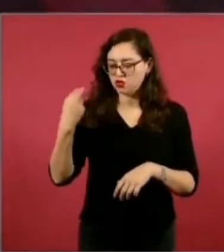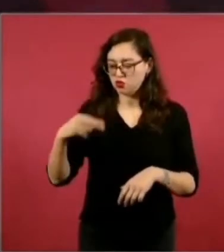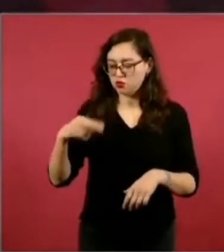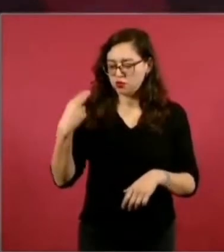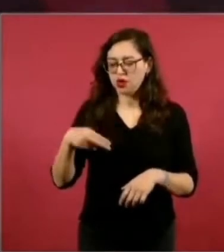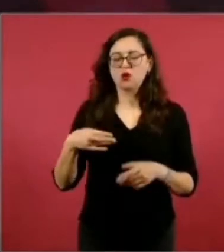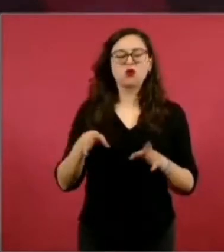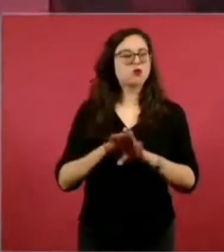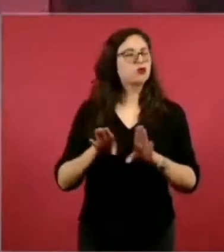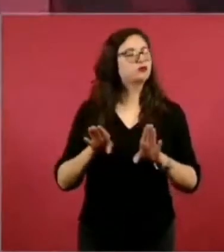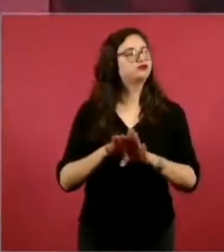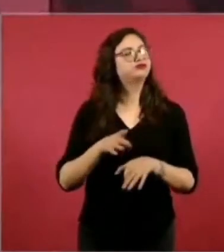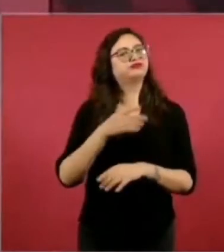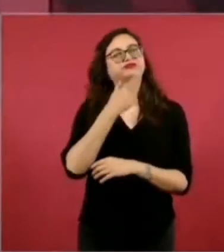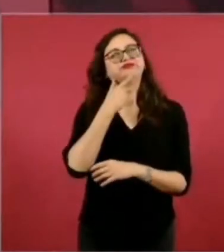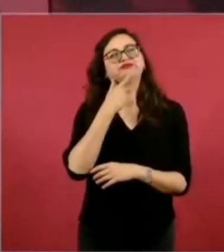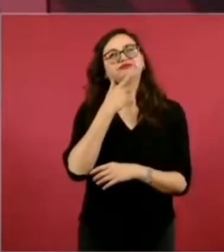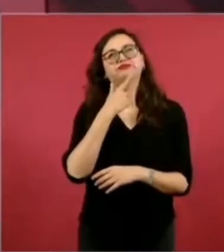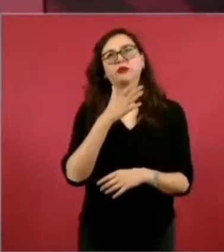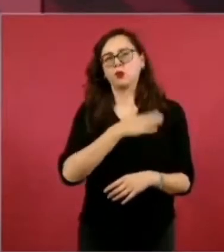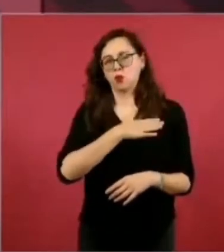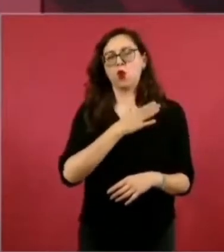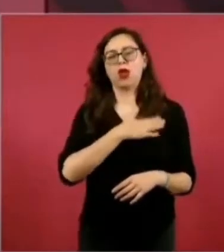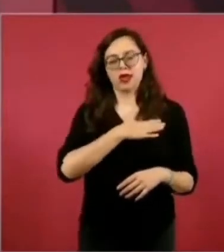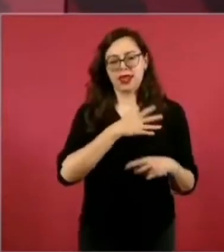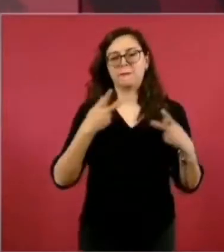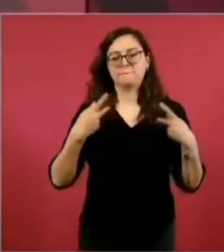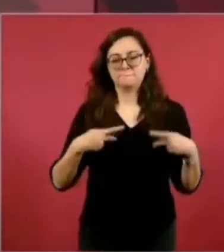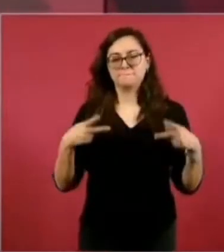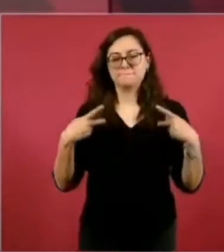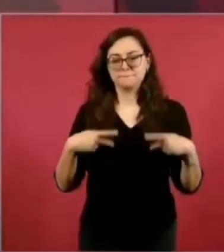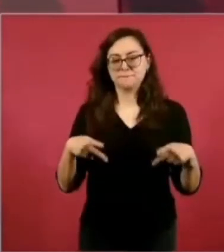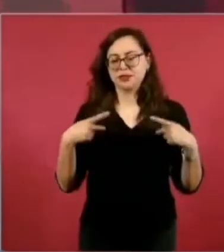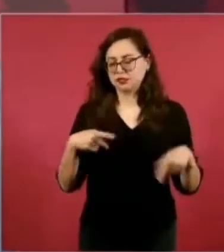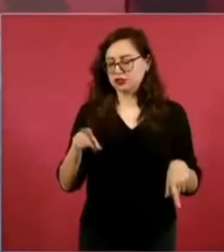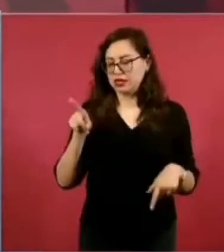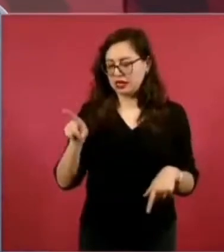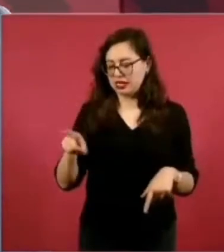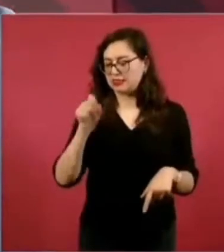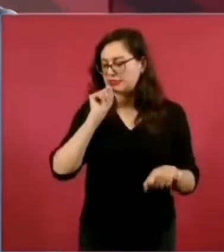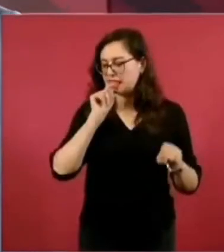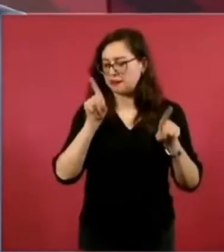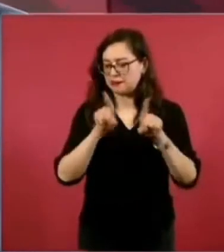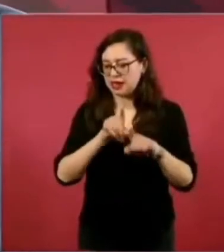que fue candidato también a la presidencia,